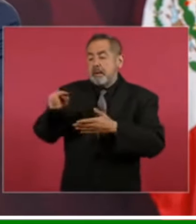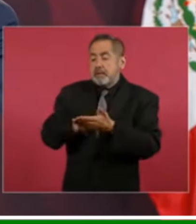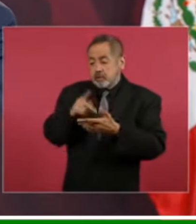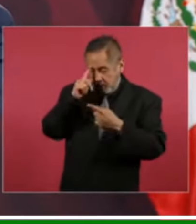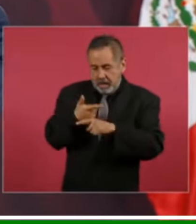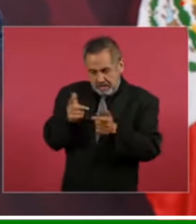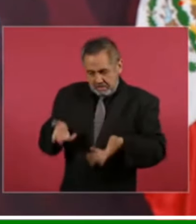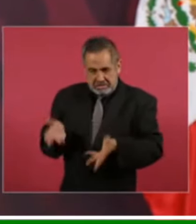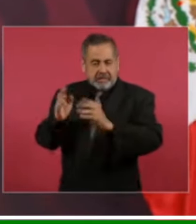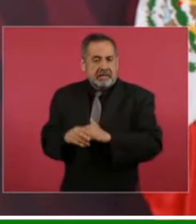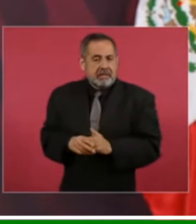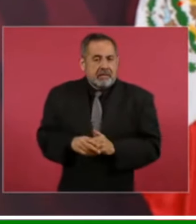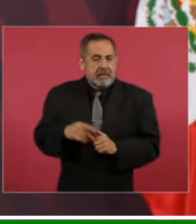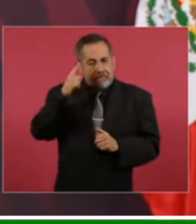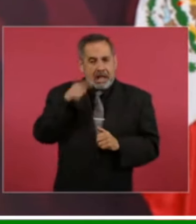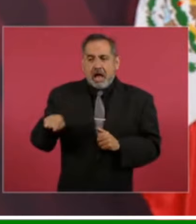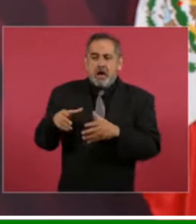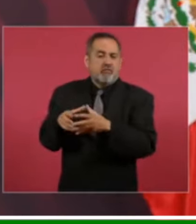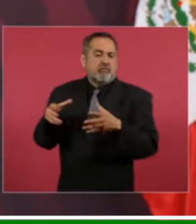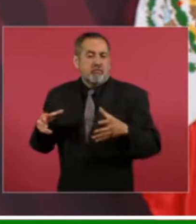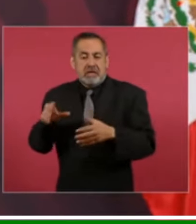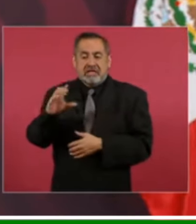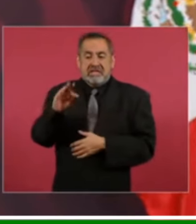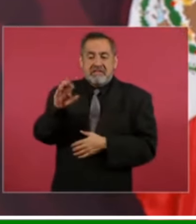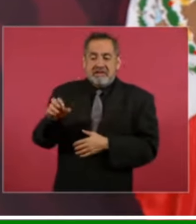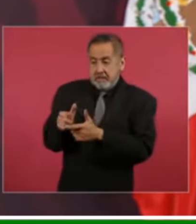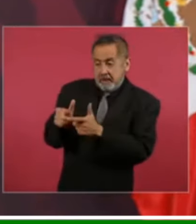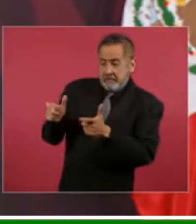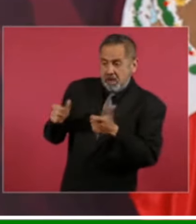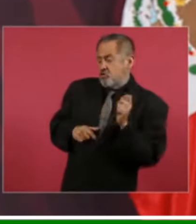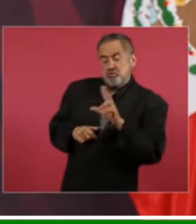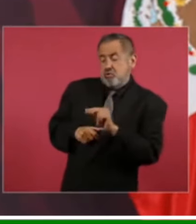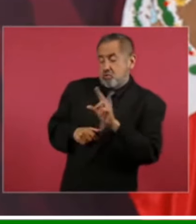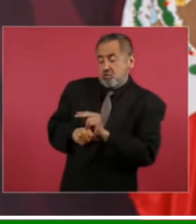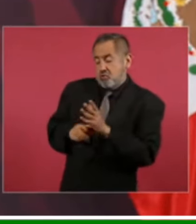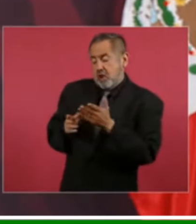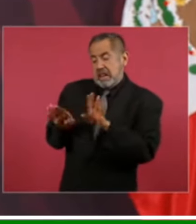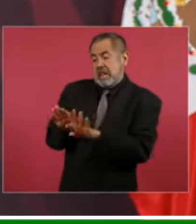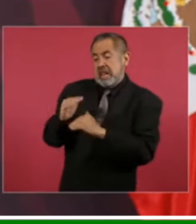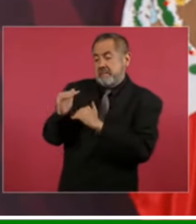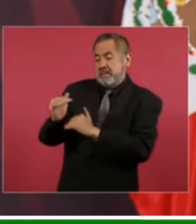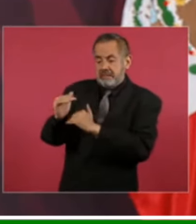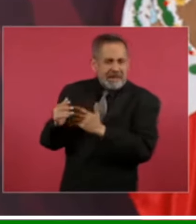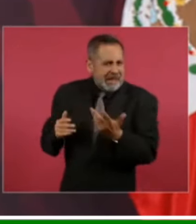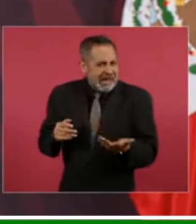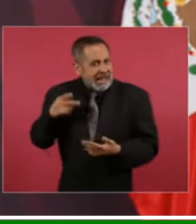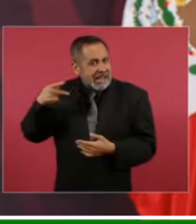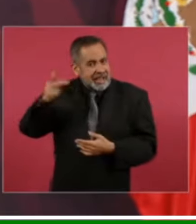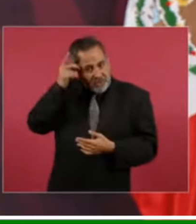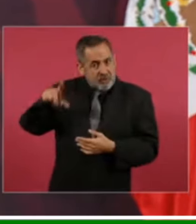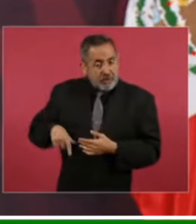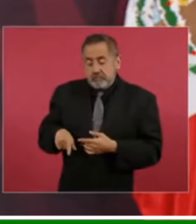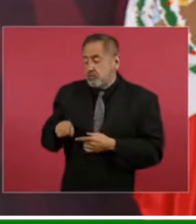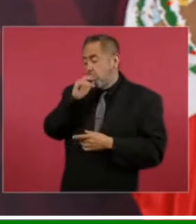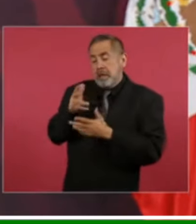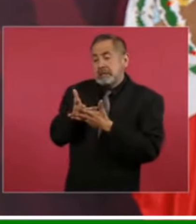impedir el crecimiento de la comisión federal de electricidad y de Pemex de las industrias o de las empresas públicas ese